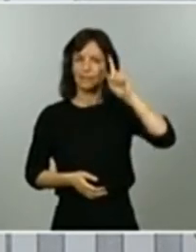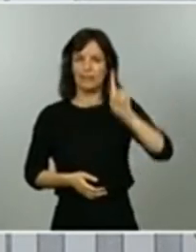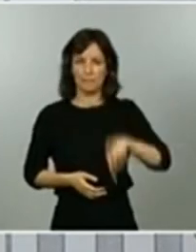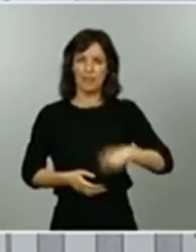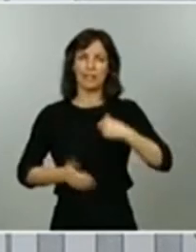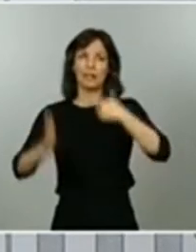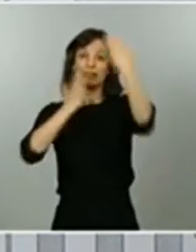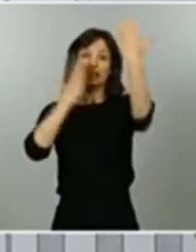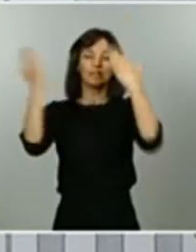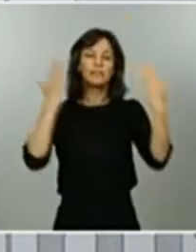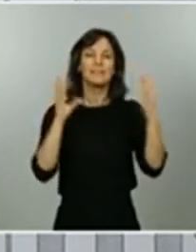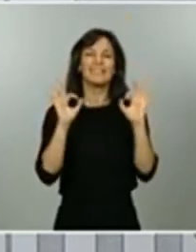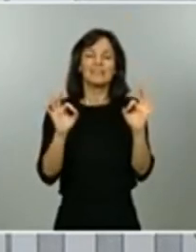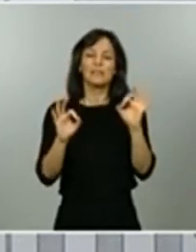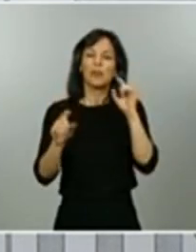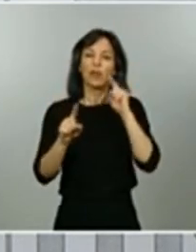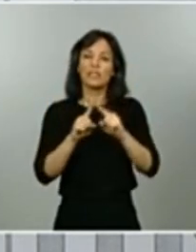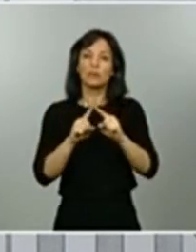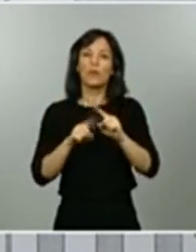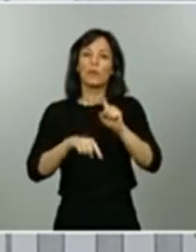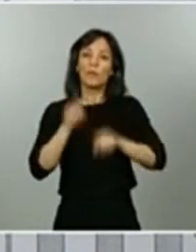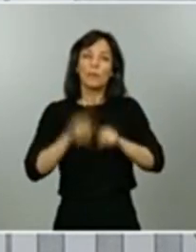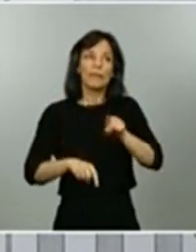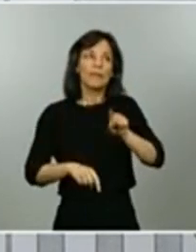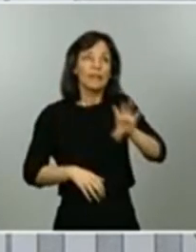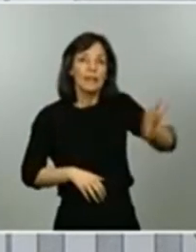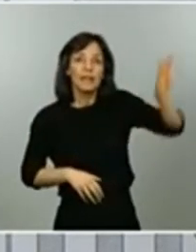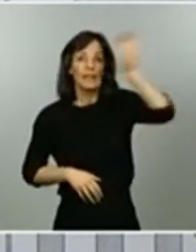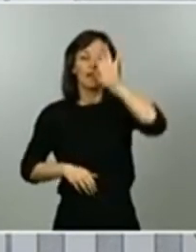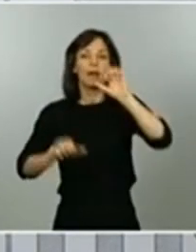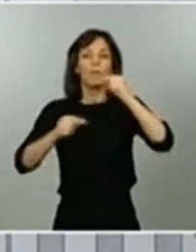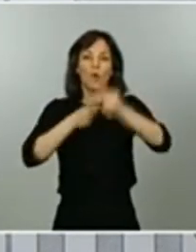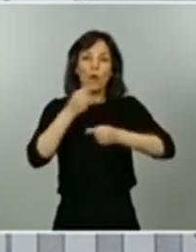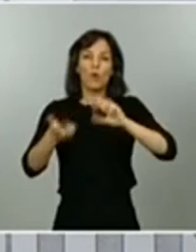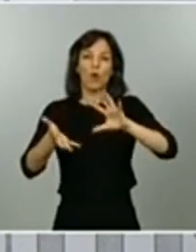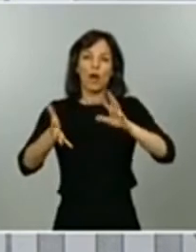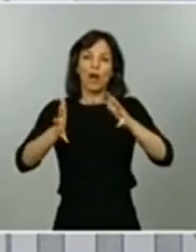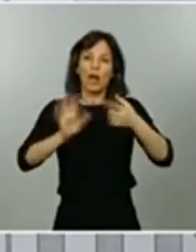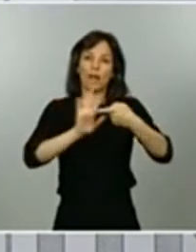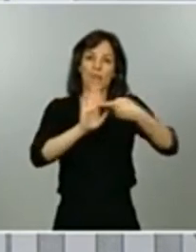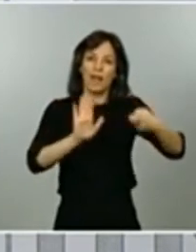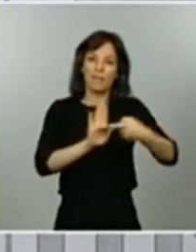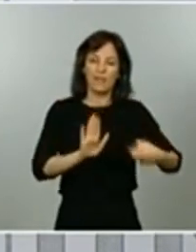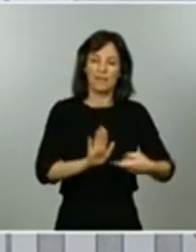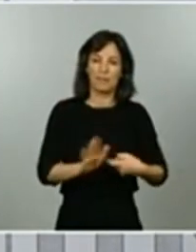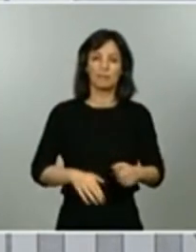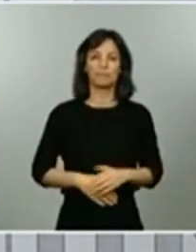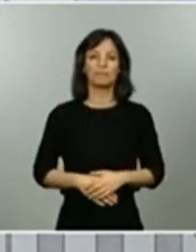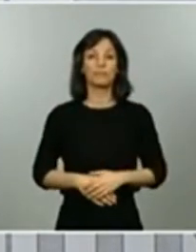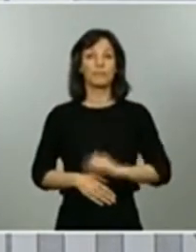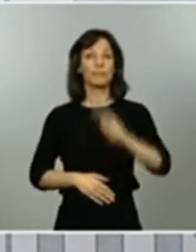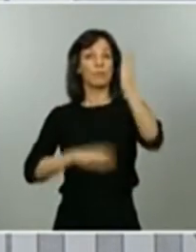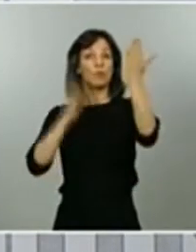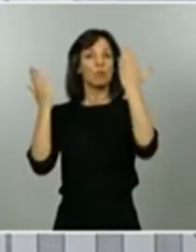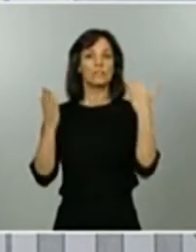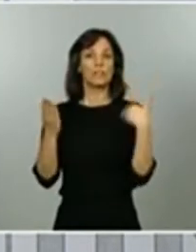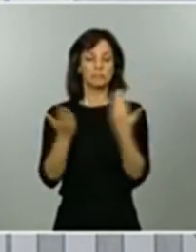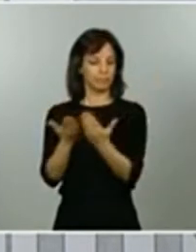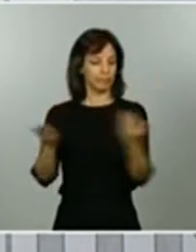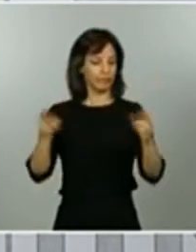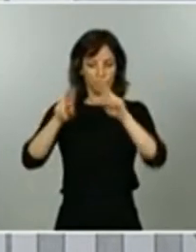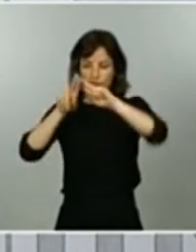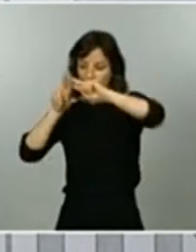para ir desescalando sus respectivos territorios. Se ha procedido a analizar estas propuestas. Estas propuestas son analizadas